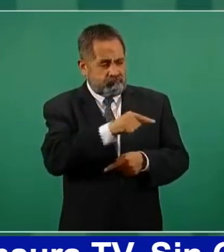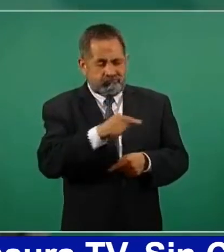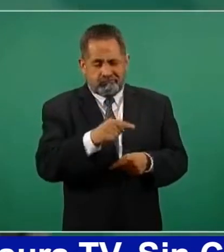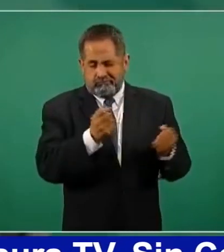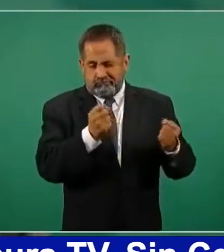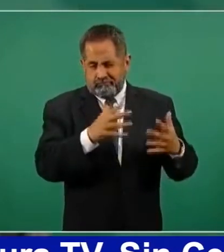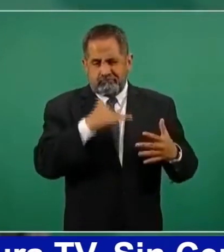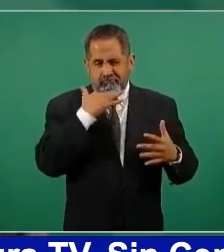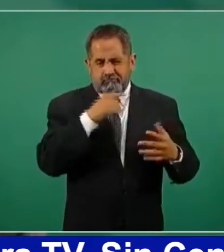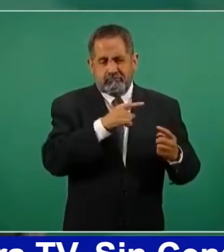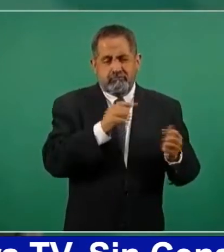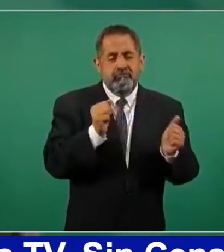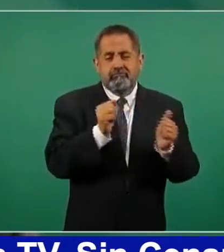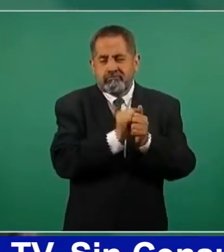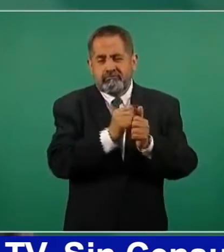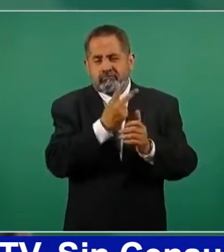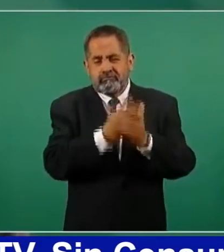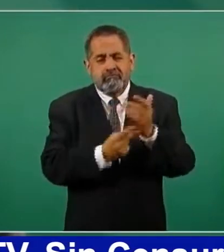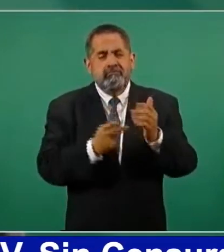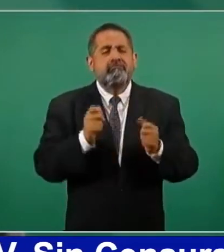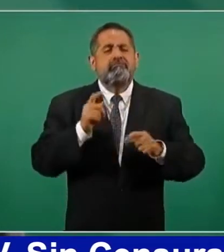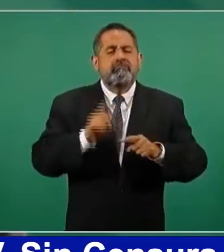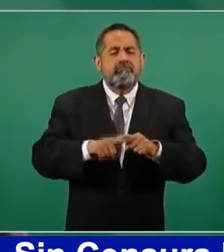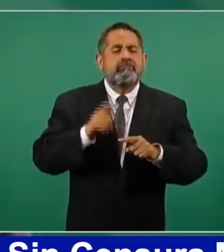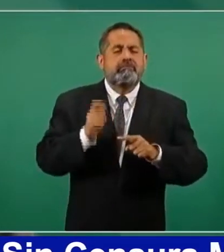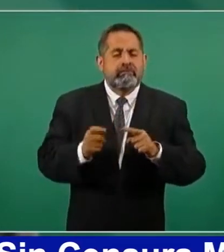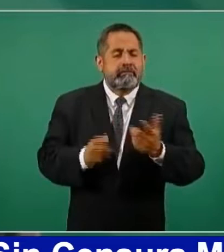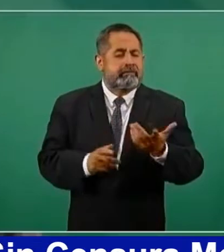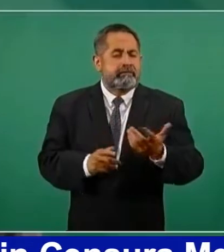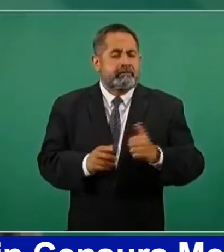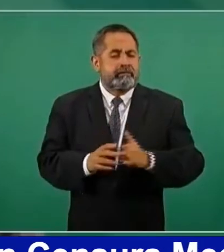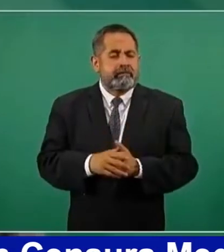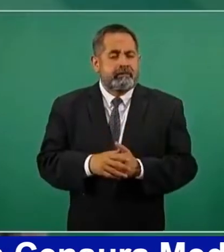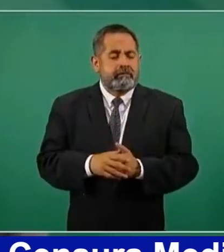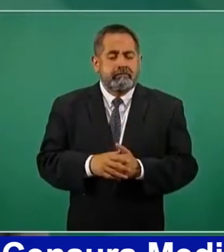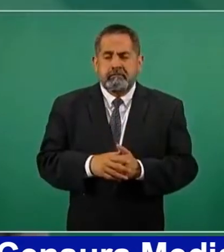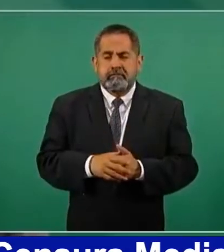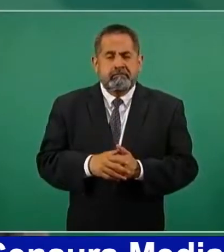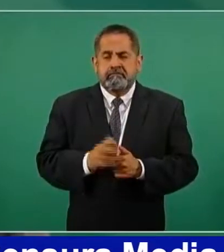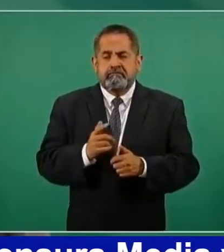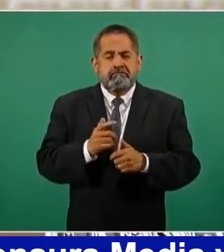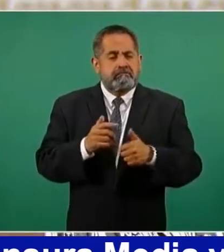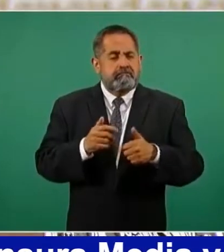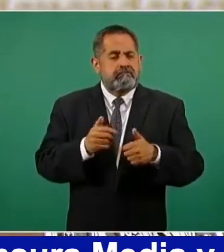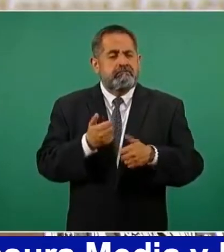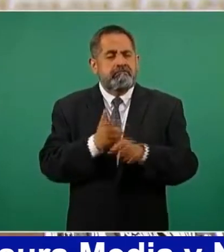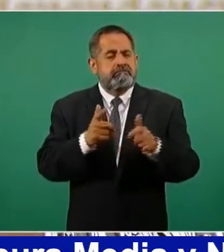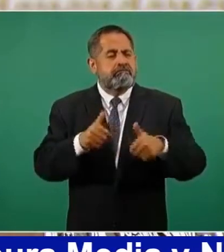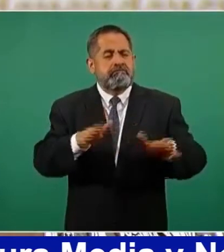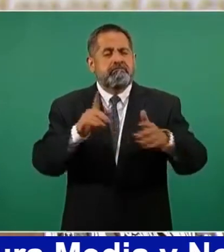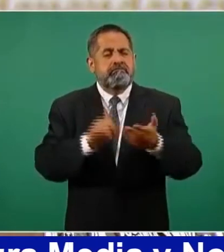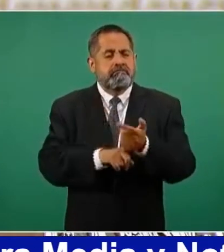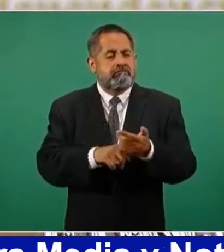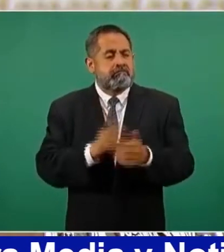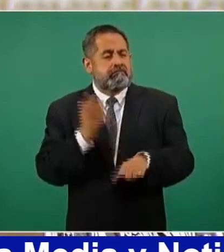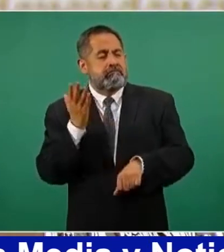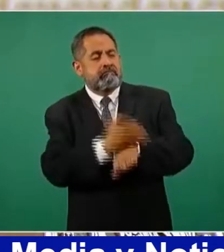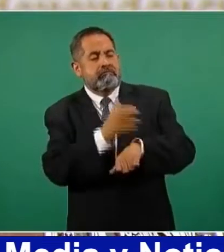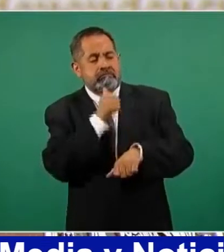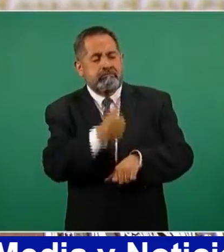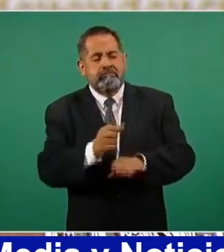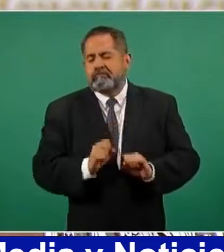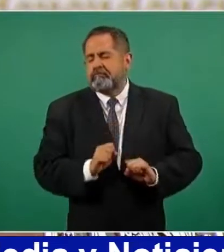se dejó caminar a la impunidad.